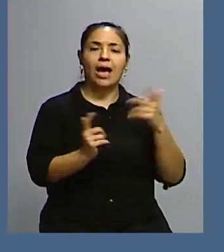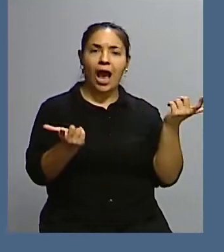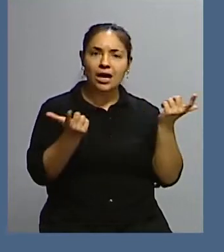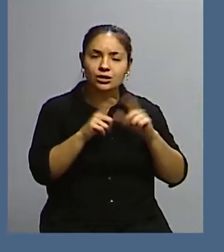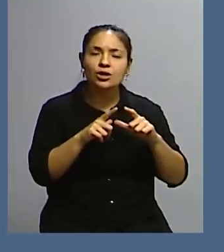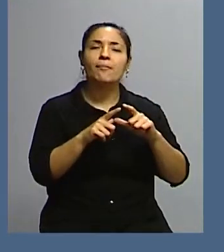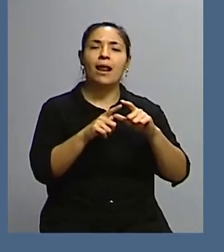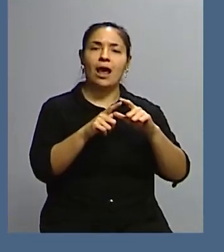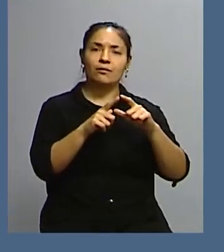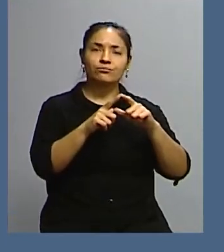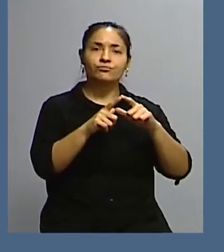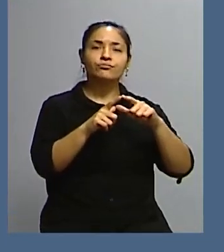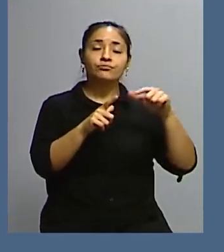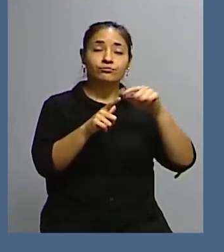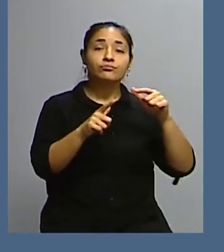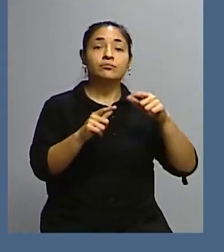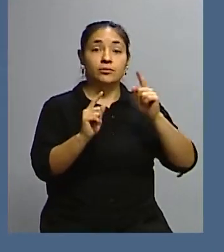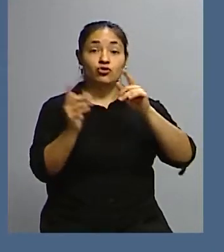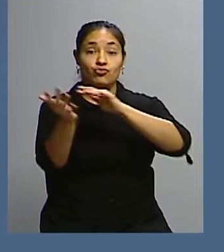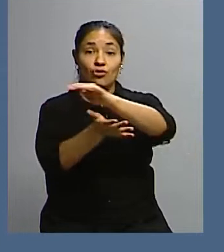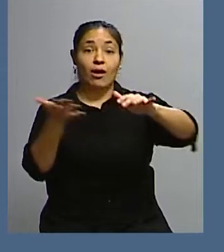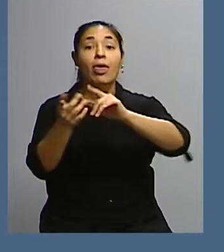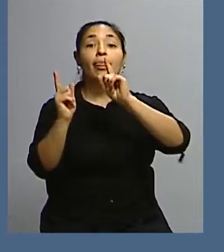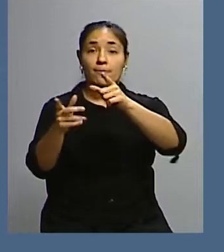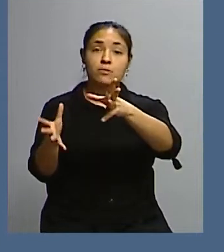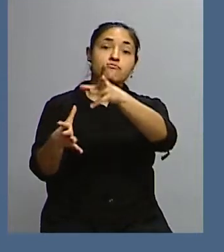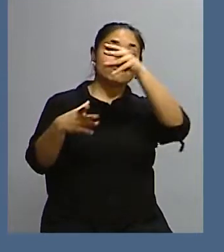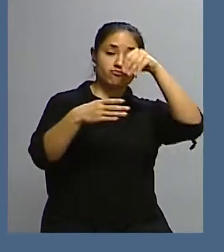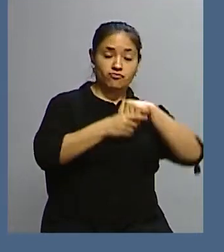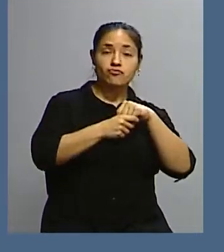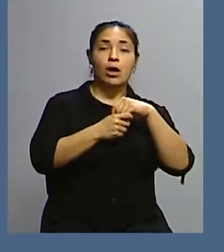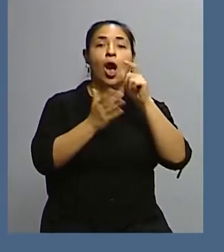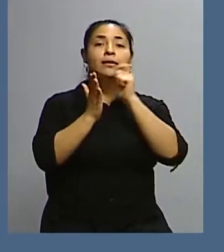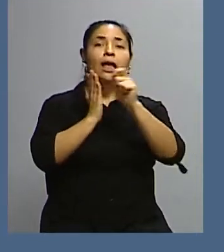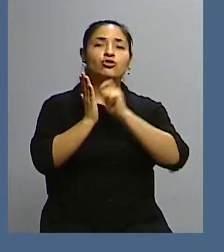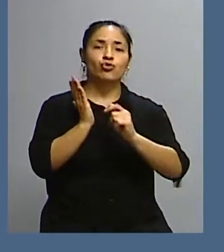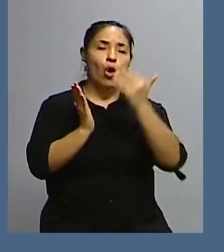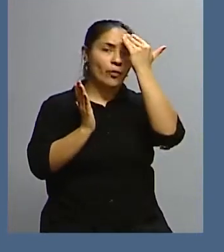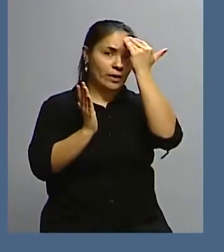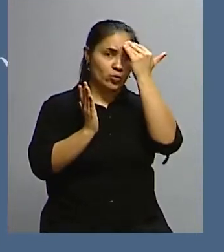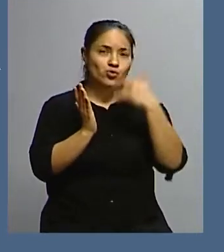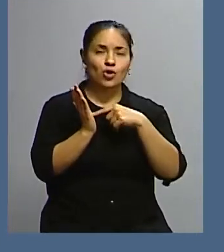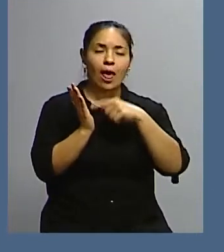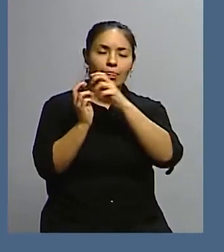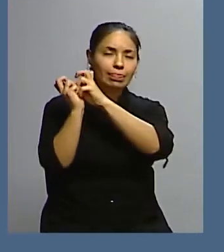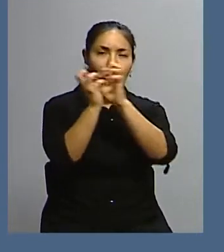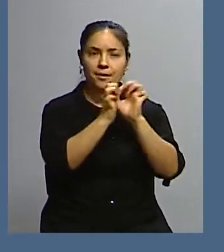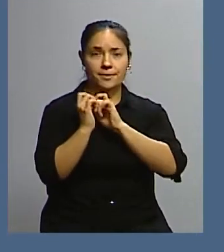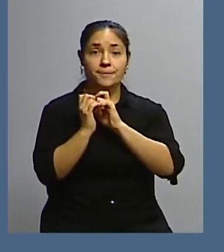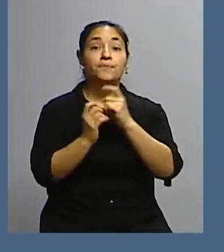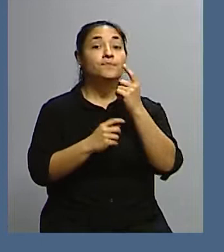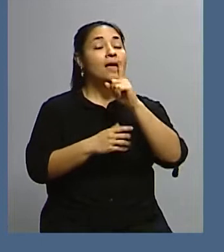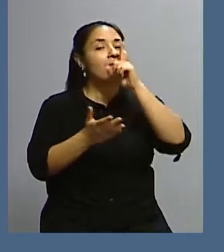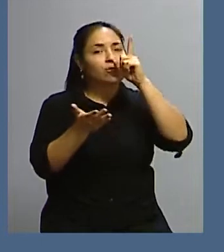constituyentes en donde la ciudadanía también discutía un texto constitucional. Pero la decisión final de